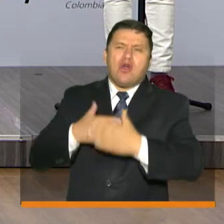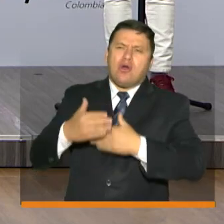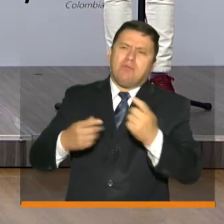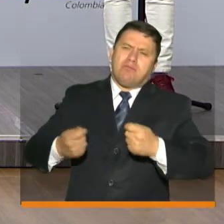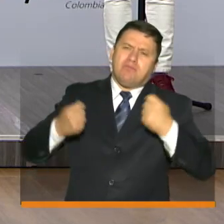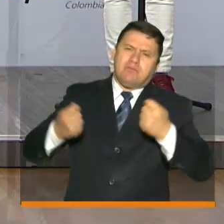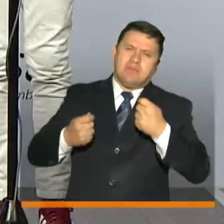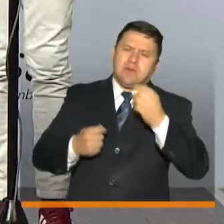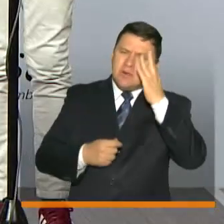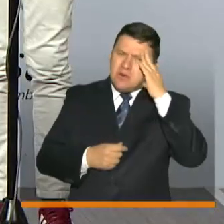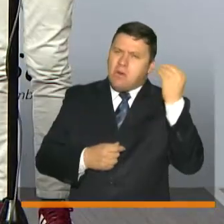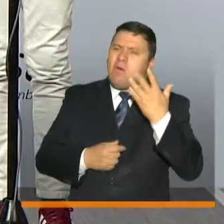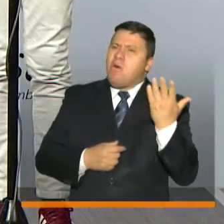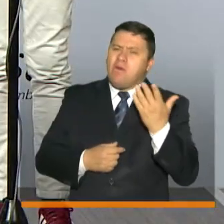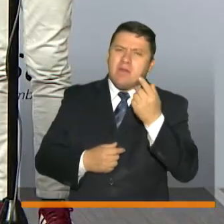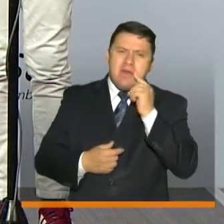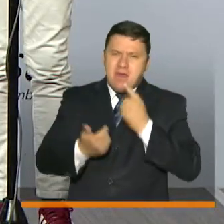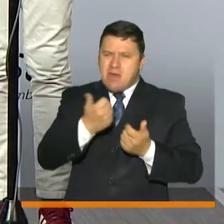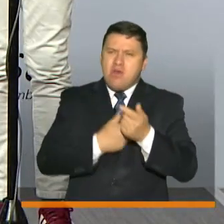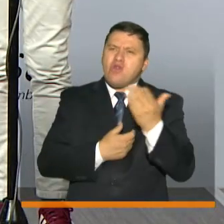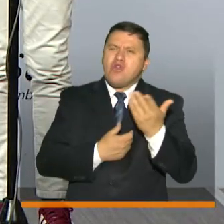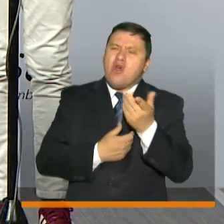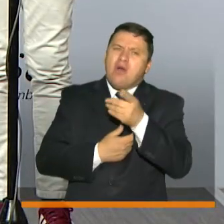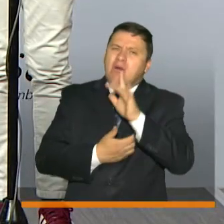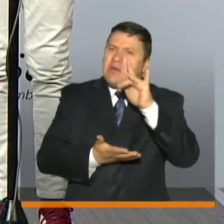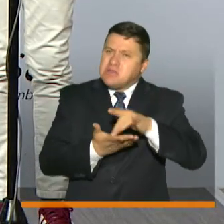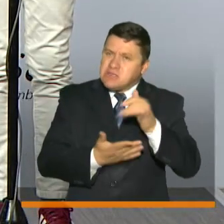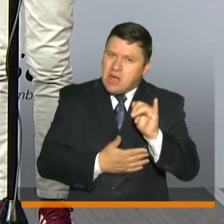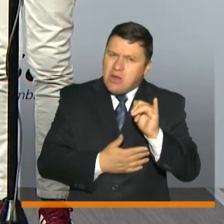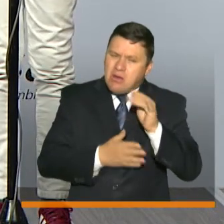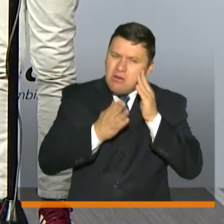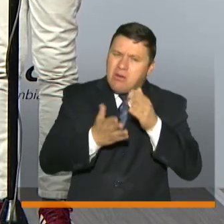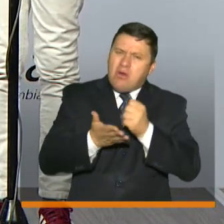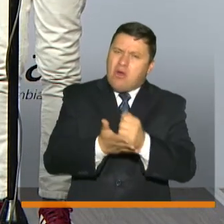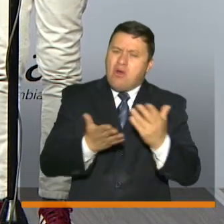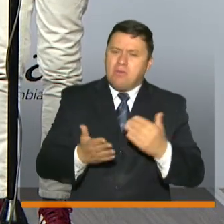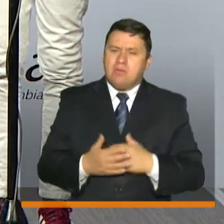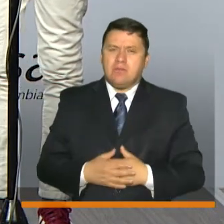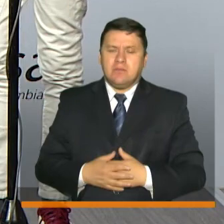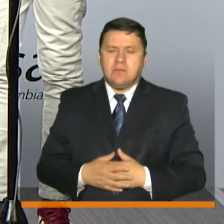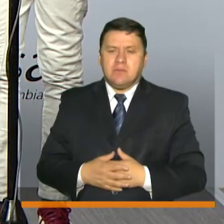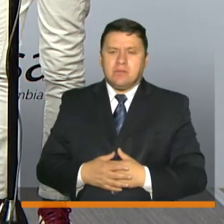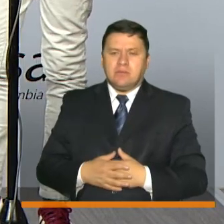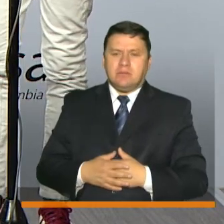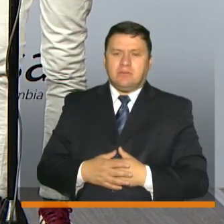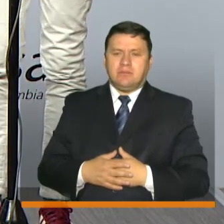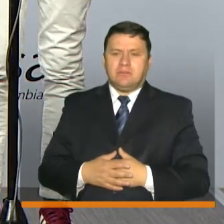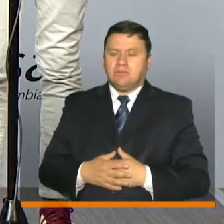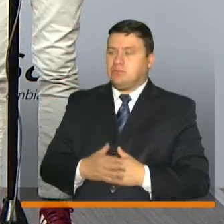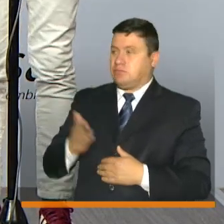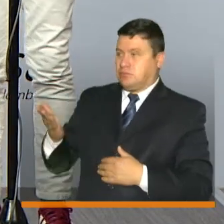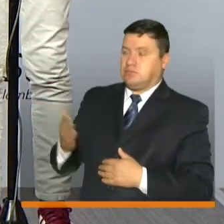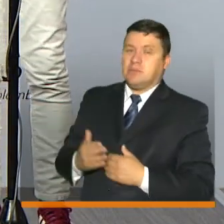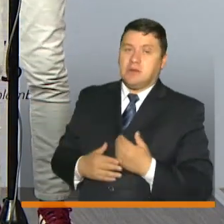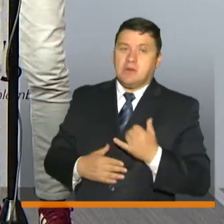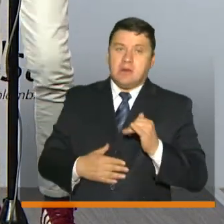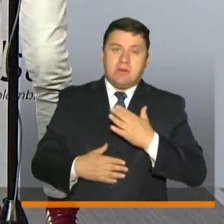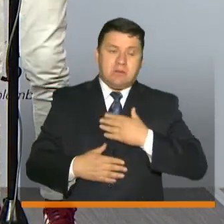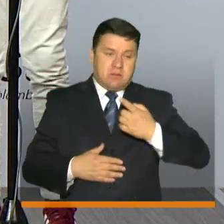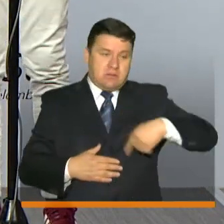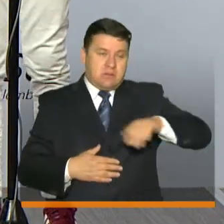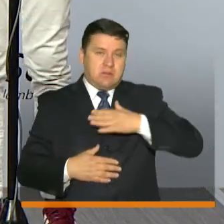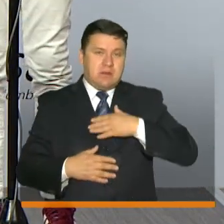campaña en el Quindío en el Eje Cafetero y cómo se están canalizando las ayudas? Bueno nosotros